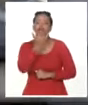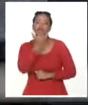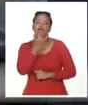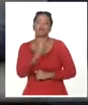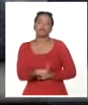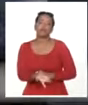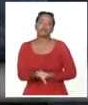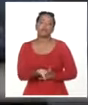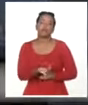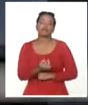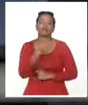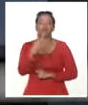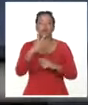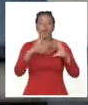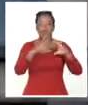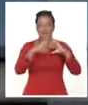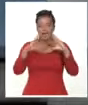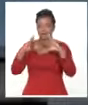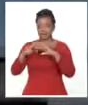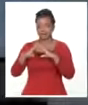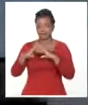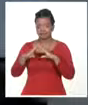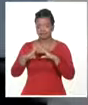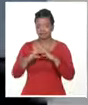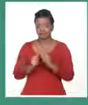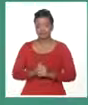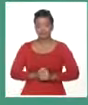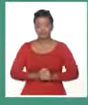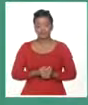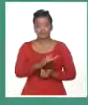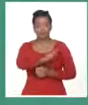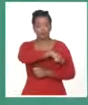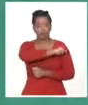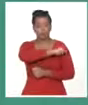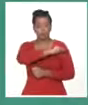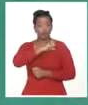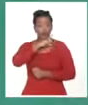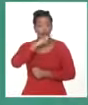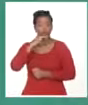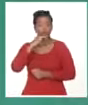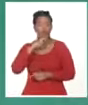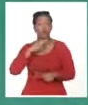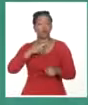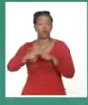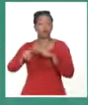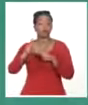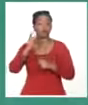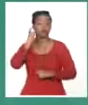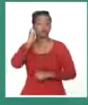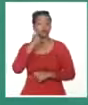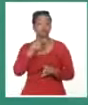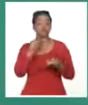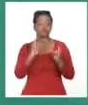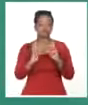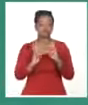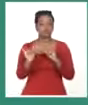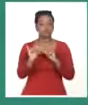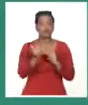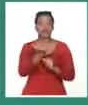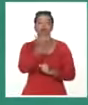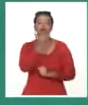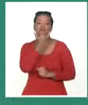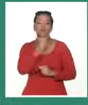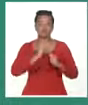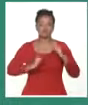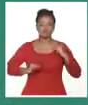ventanas de dos casas. En el pueblo de Vesliudovka, otra mujer falleció y allí también resultó herido un hombre. El sobreviviente